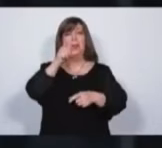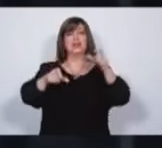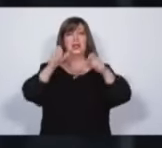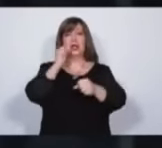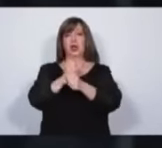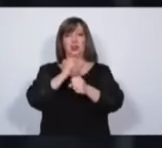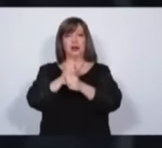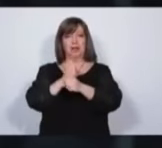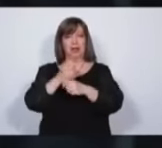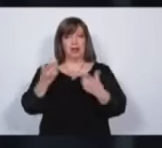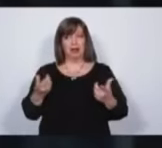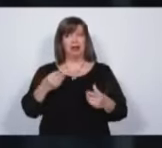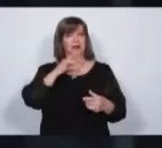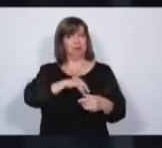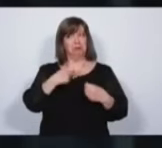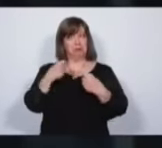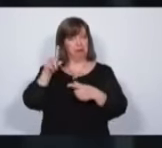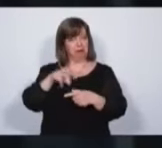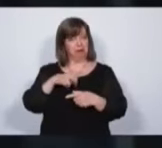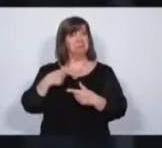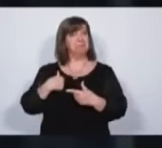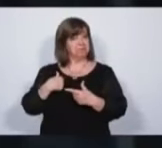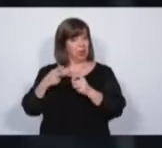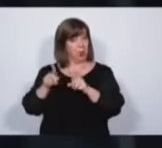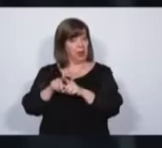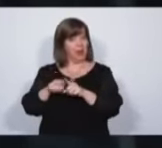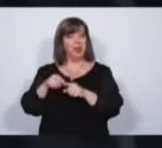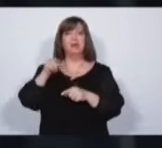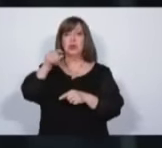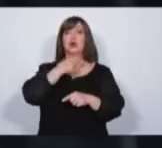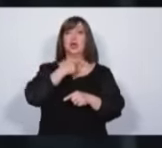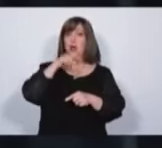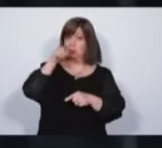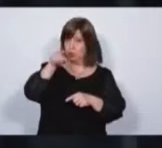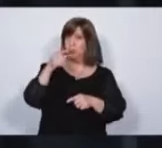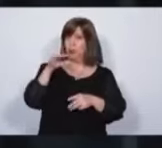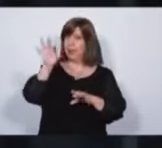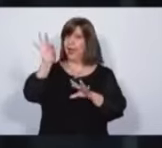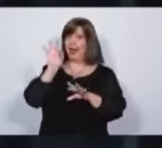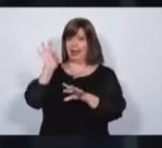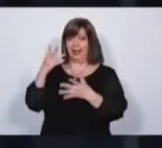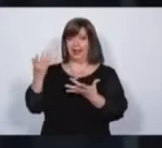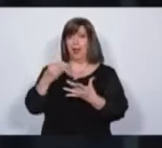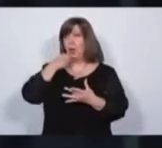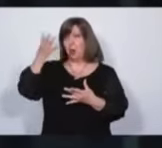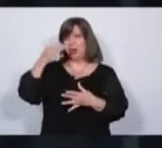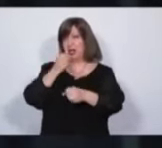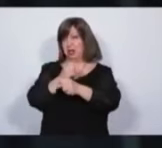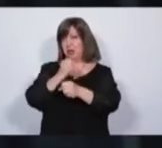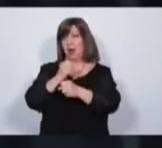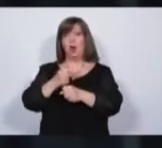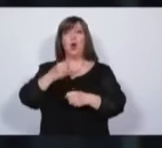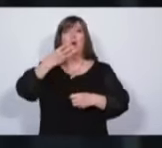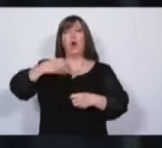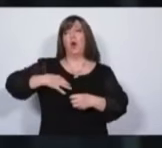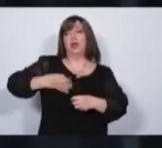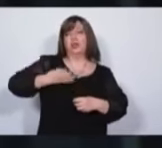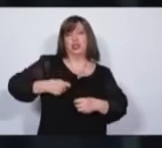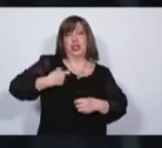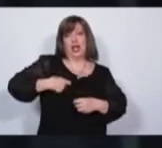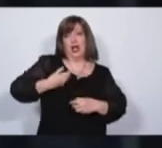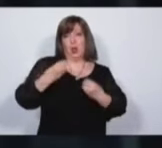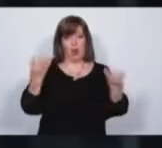vos tenés malas prestaciones. Queremos que vos tengas la libertad de elegir como cualquier trabajador en la República Argentina.